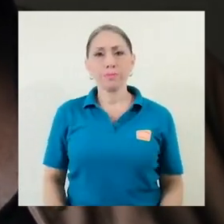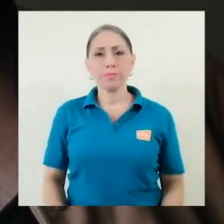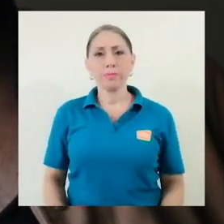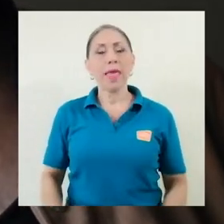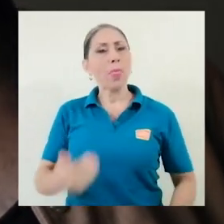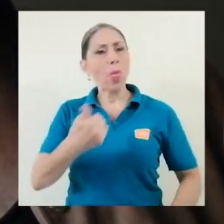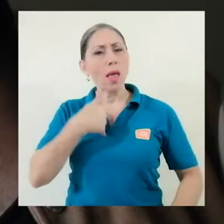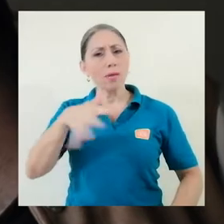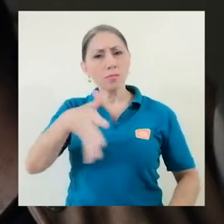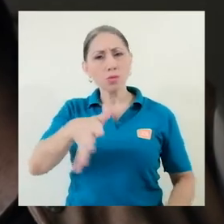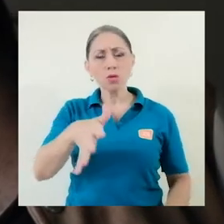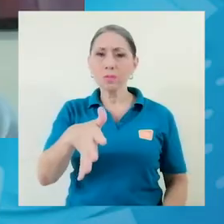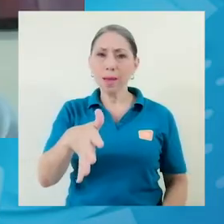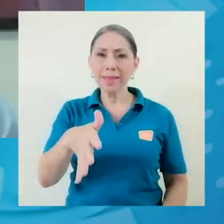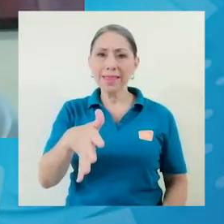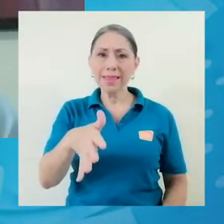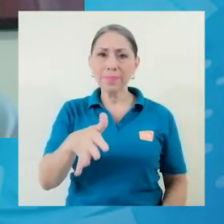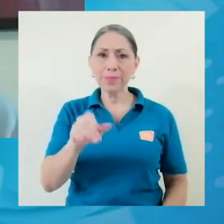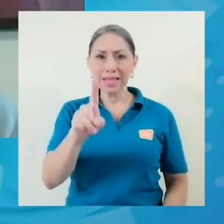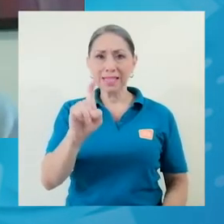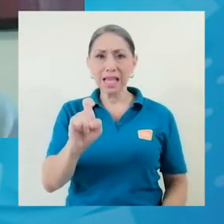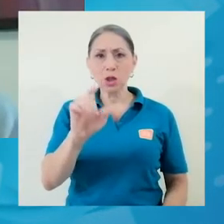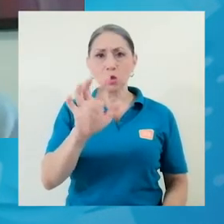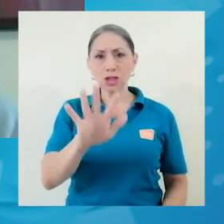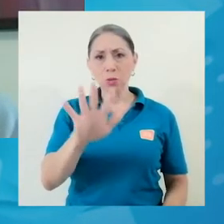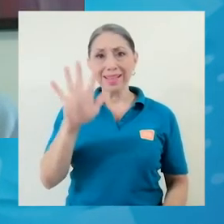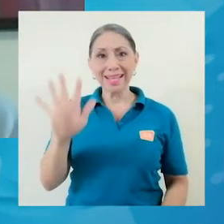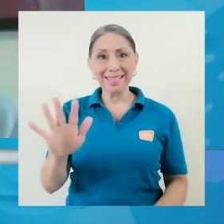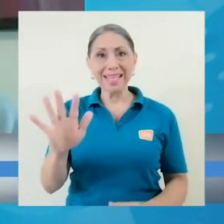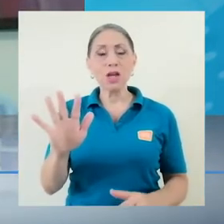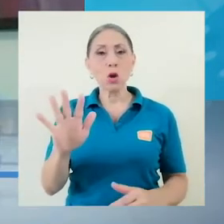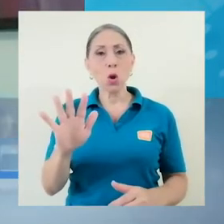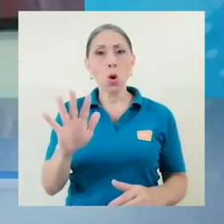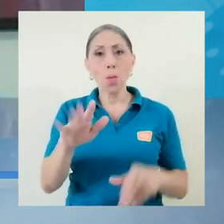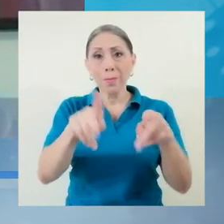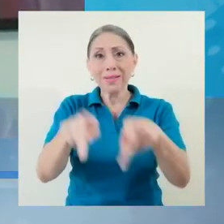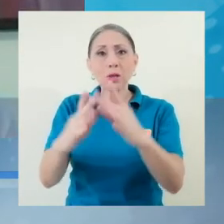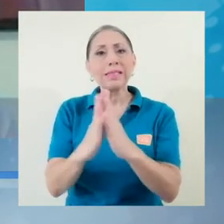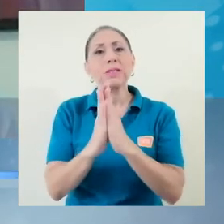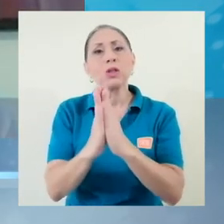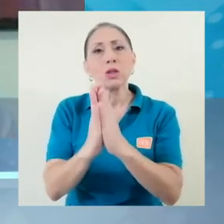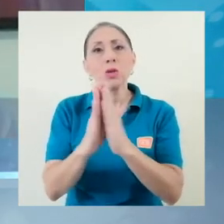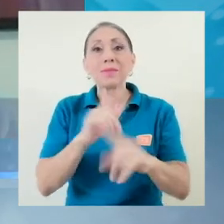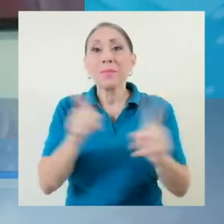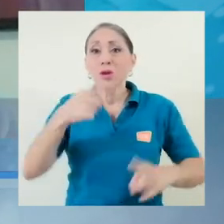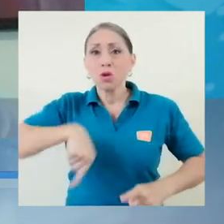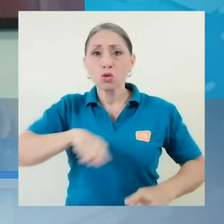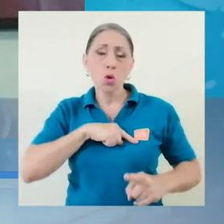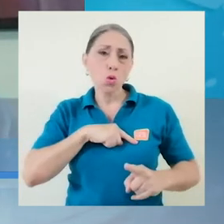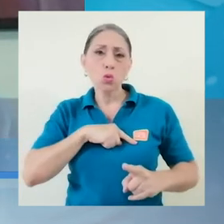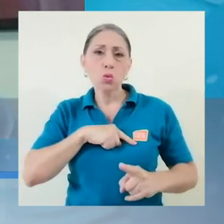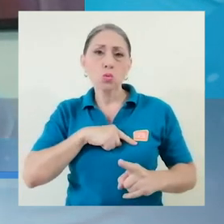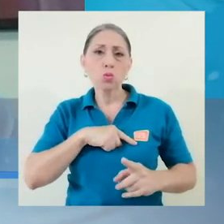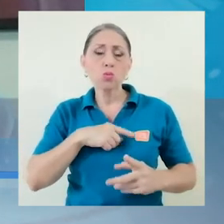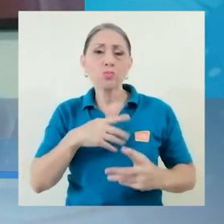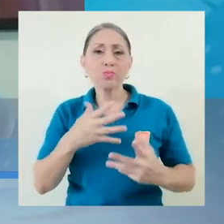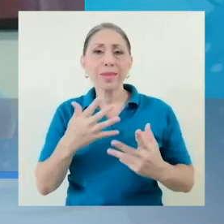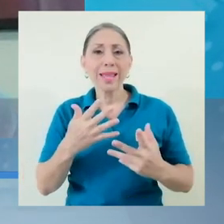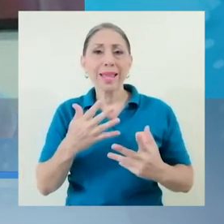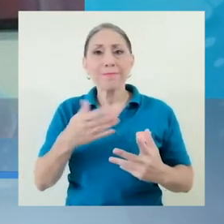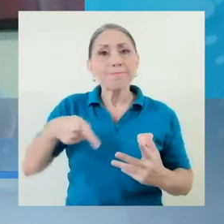Contamos aproximadamente con 155 solicitudes, pero las personas que estamos atendiendo entre